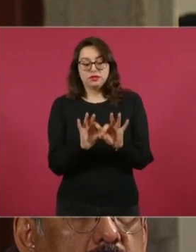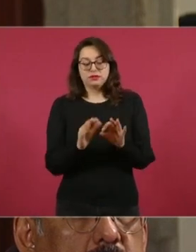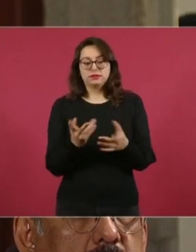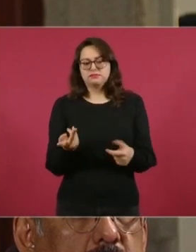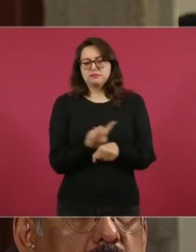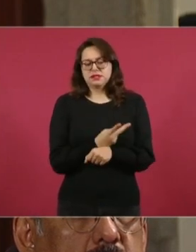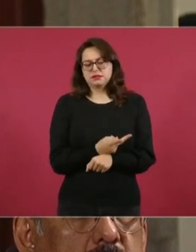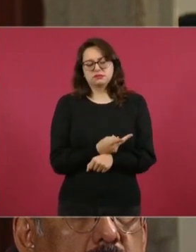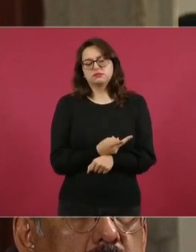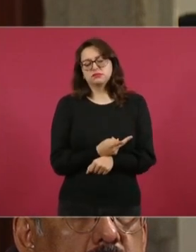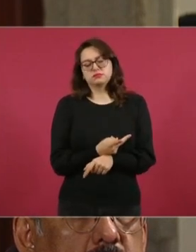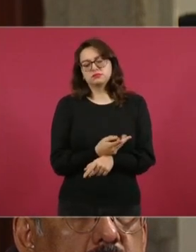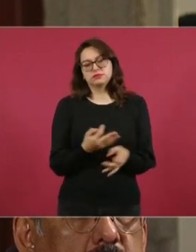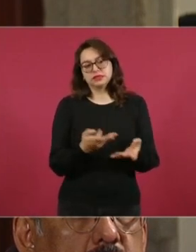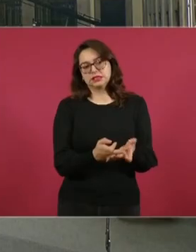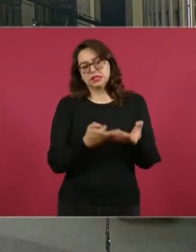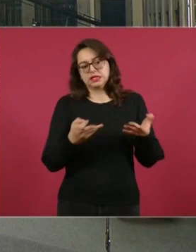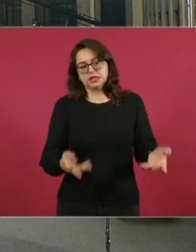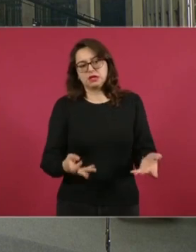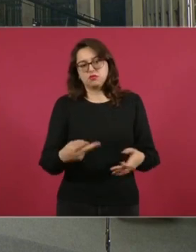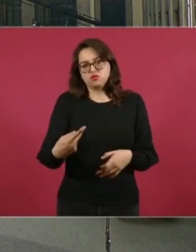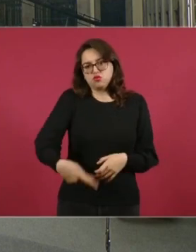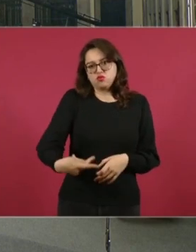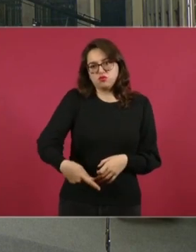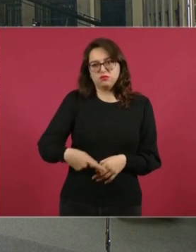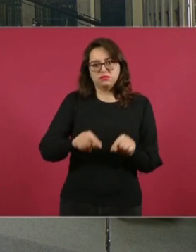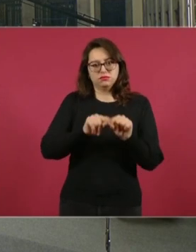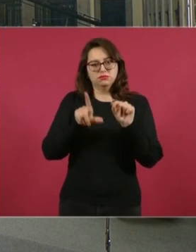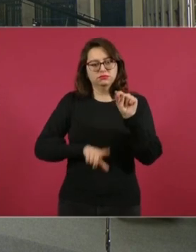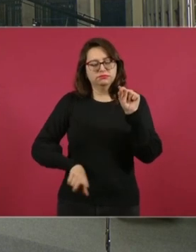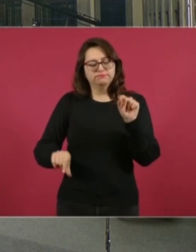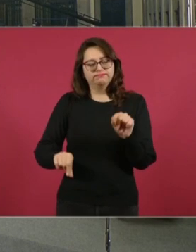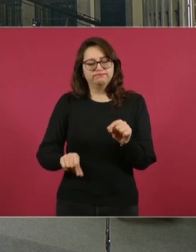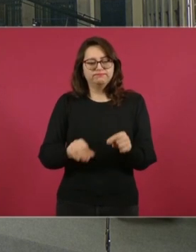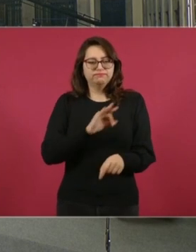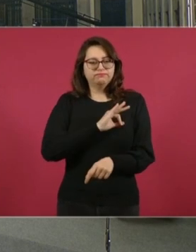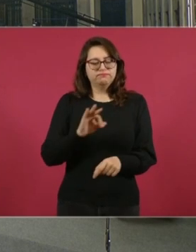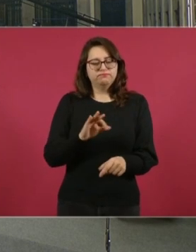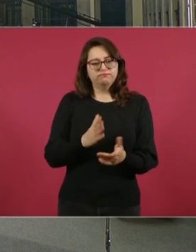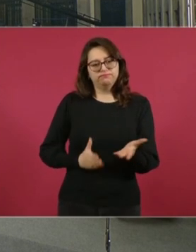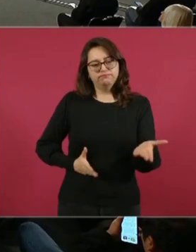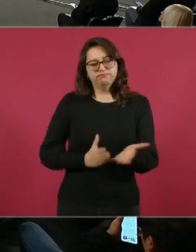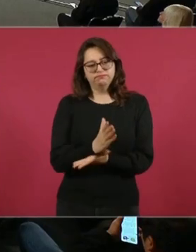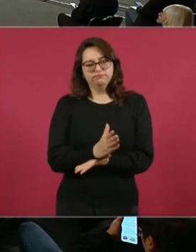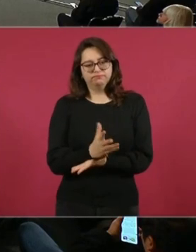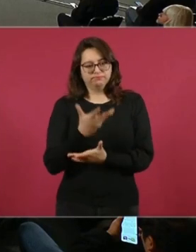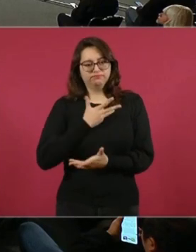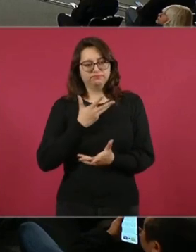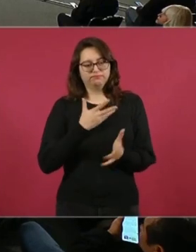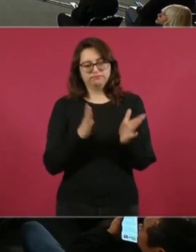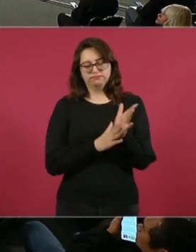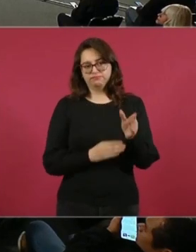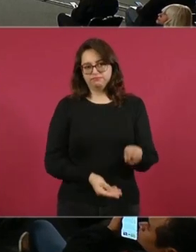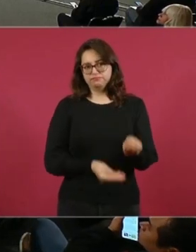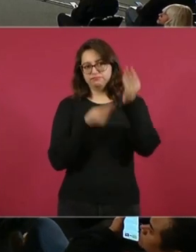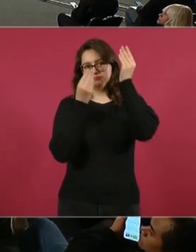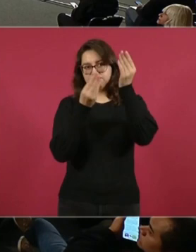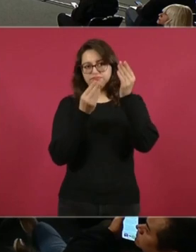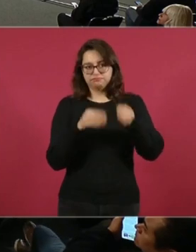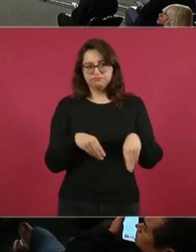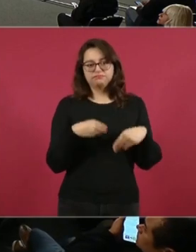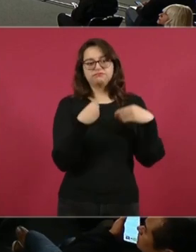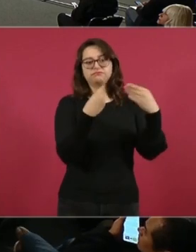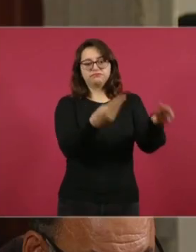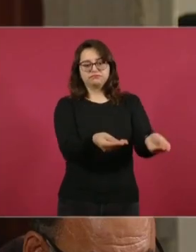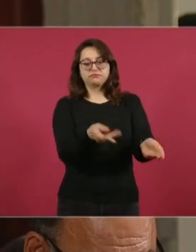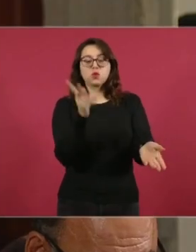federales. Entonces, sería importante que se intervenga. Aquí me proporciono documentos, un escrito para usted